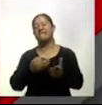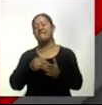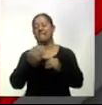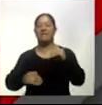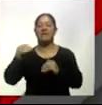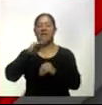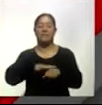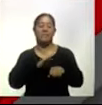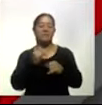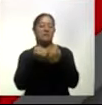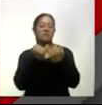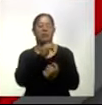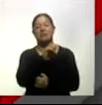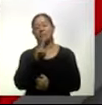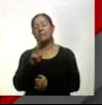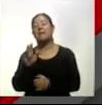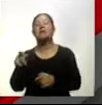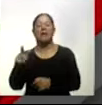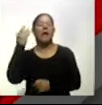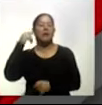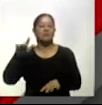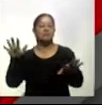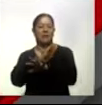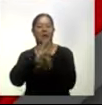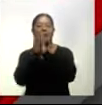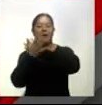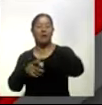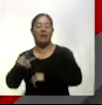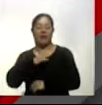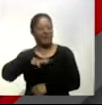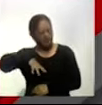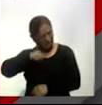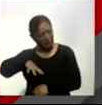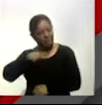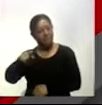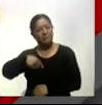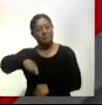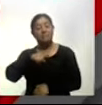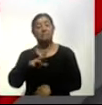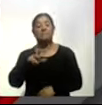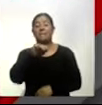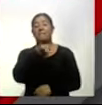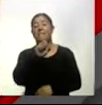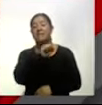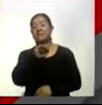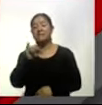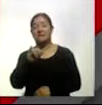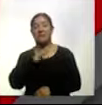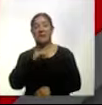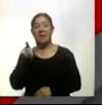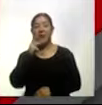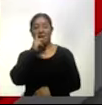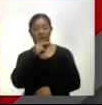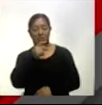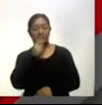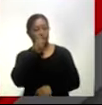Valverde en esta campaña antes de ser sustituido. A eso se agrega lo disperso que ha estado el plantel desde el desplante de Messi a Edel Sarabia las palabras de Luis